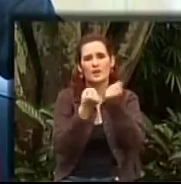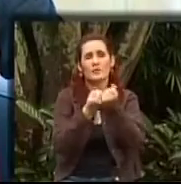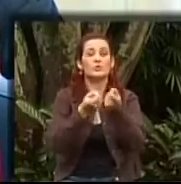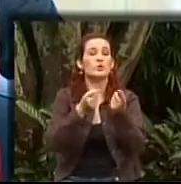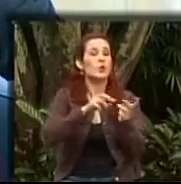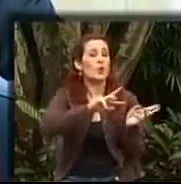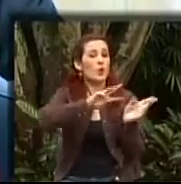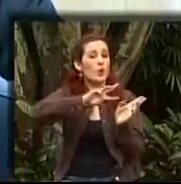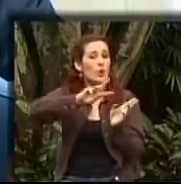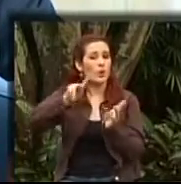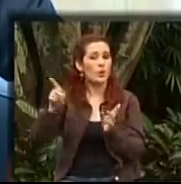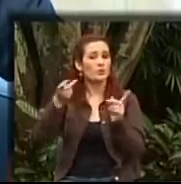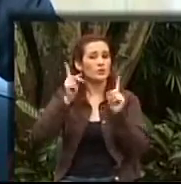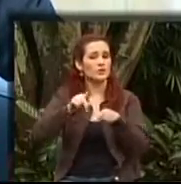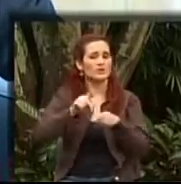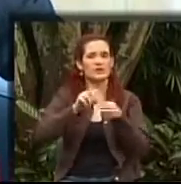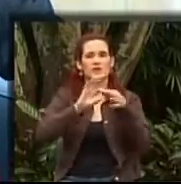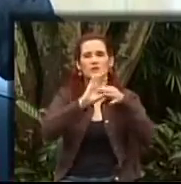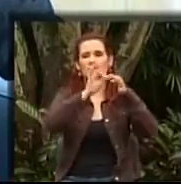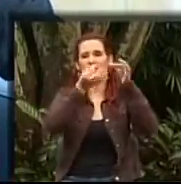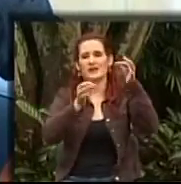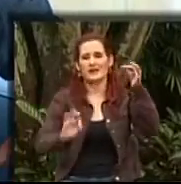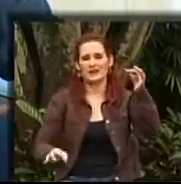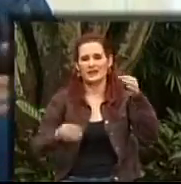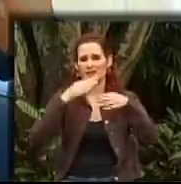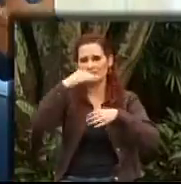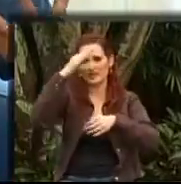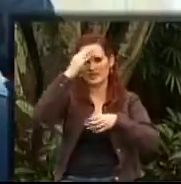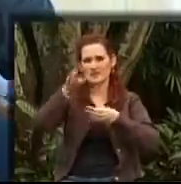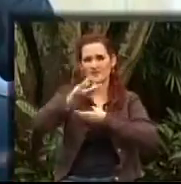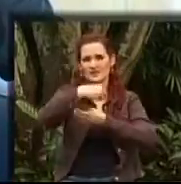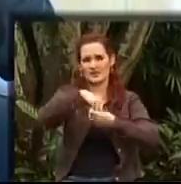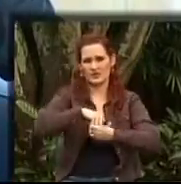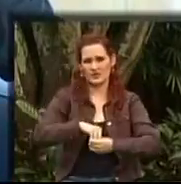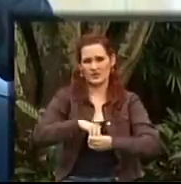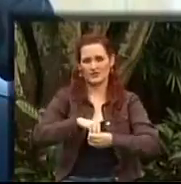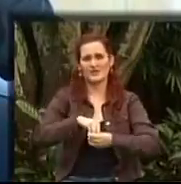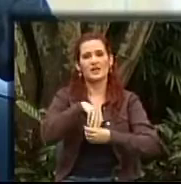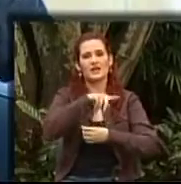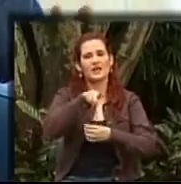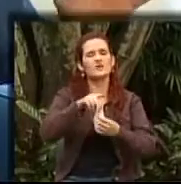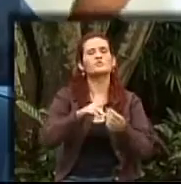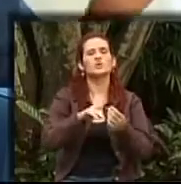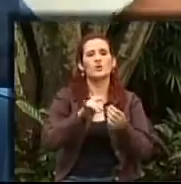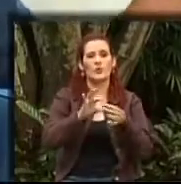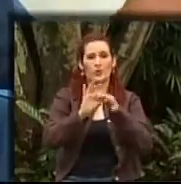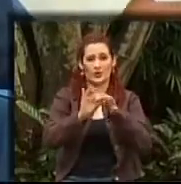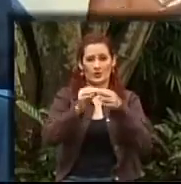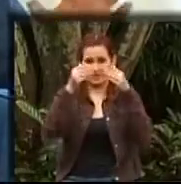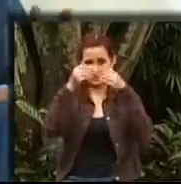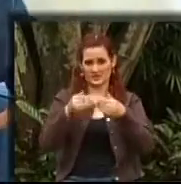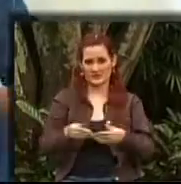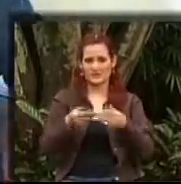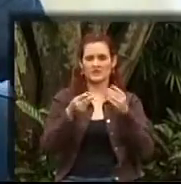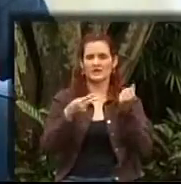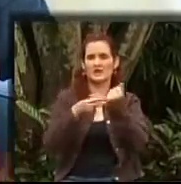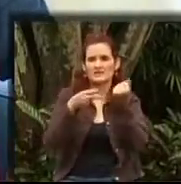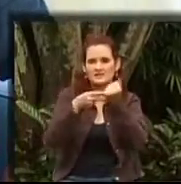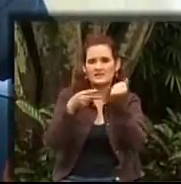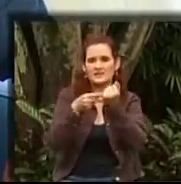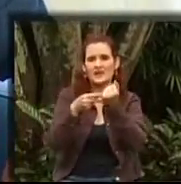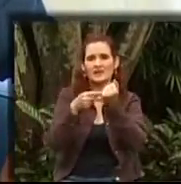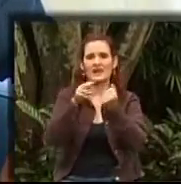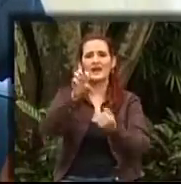Medellín Incluye, donde son la unidad de discapacidad en asocio con el SENA, con ECOCESA,